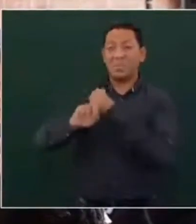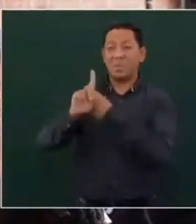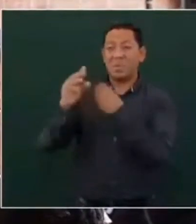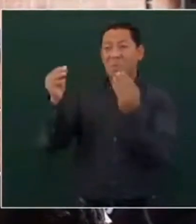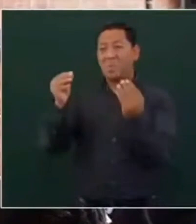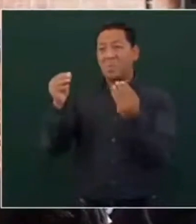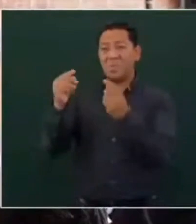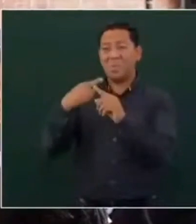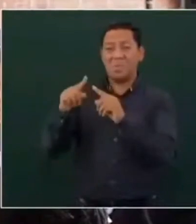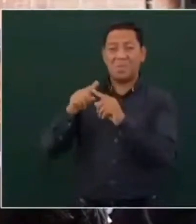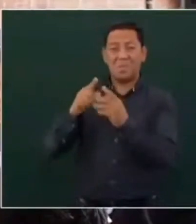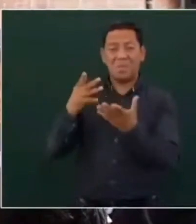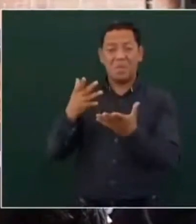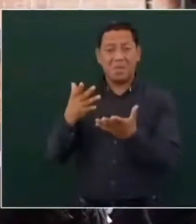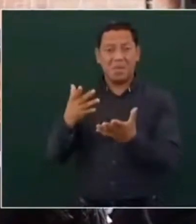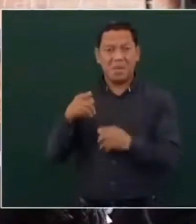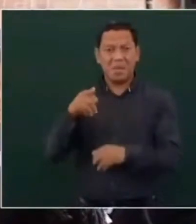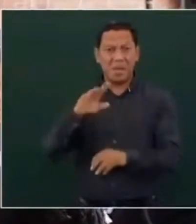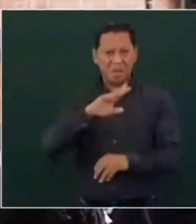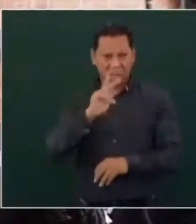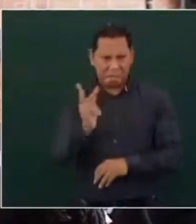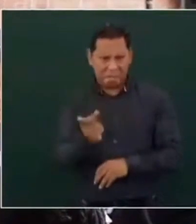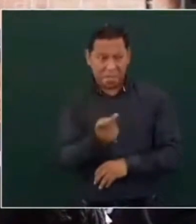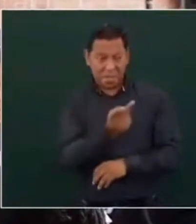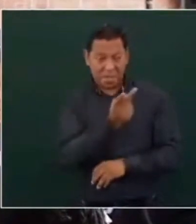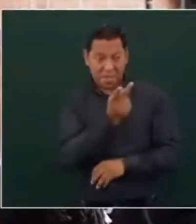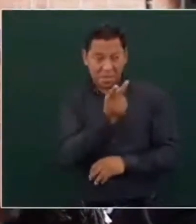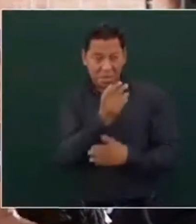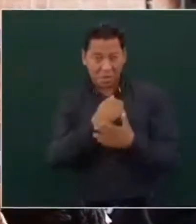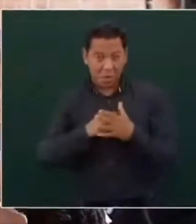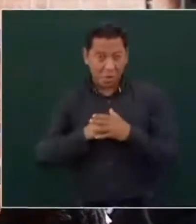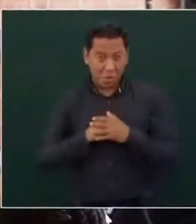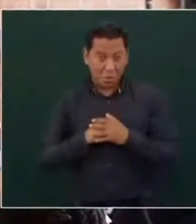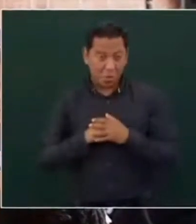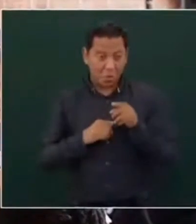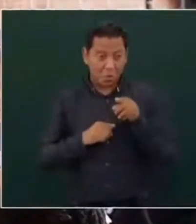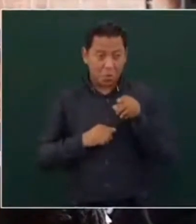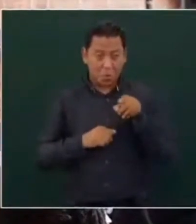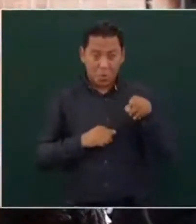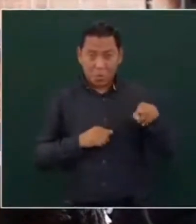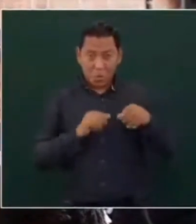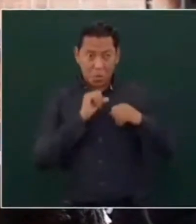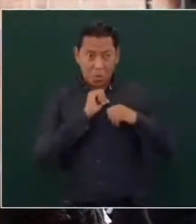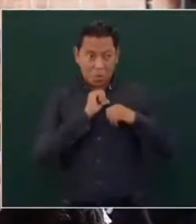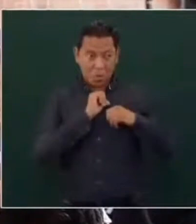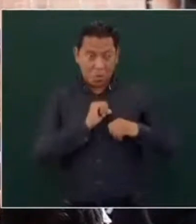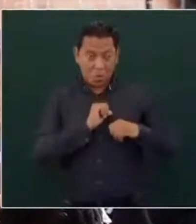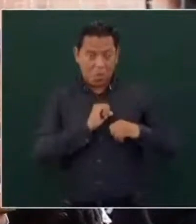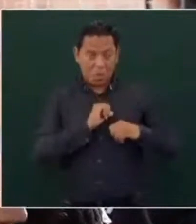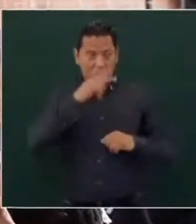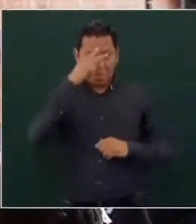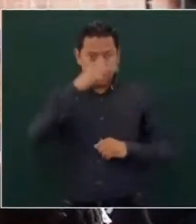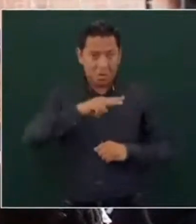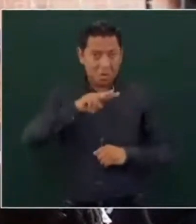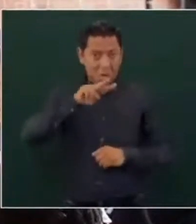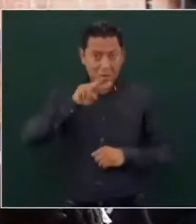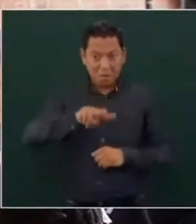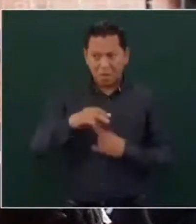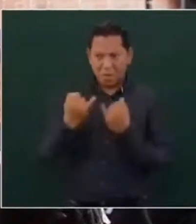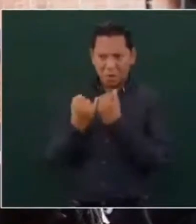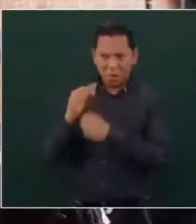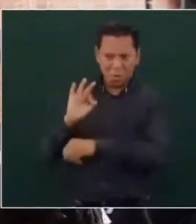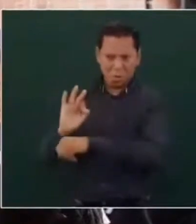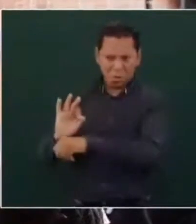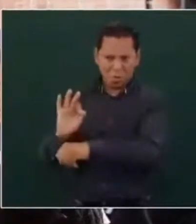el Estado mexicano es parte de la solución o es parte del conflicto en esta problemática. Hablan de embestidas de grupos